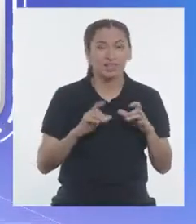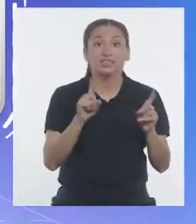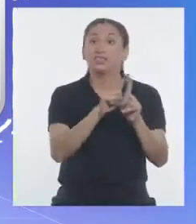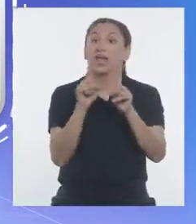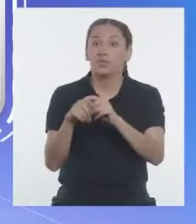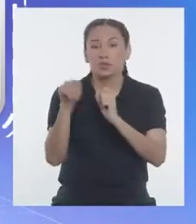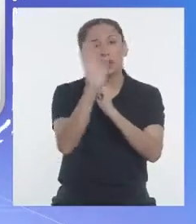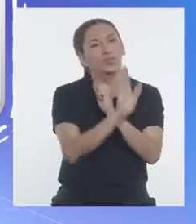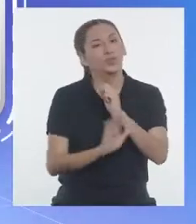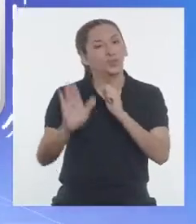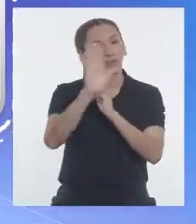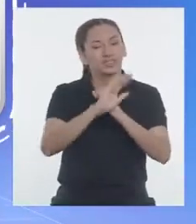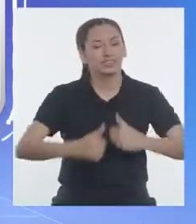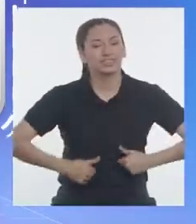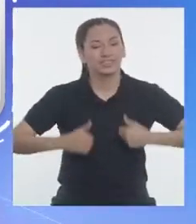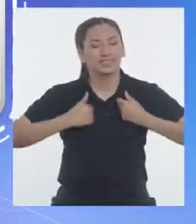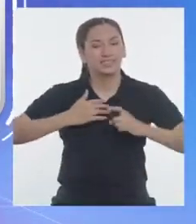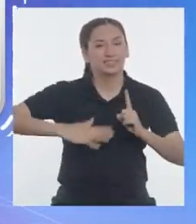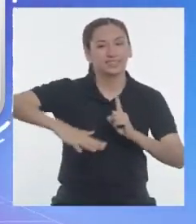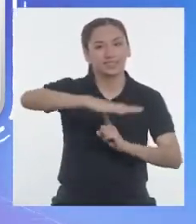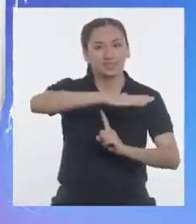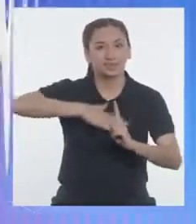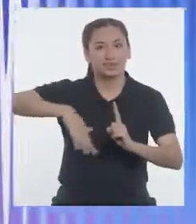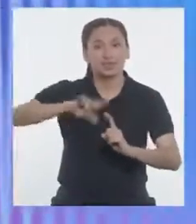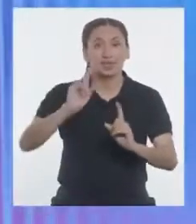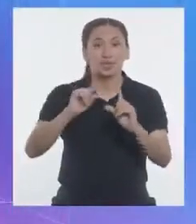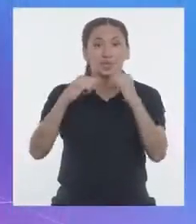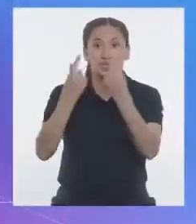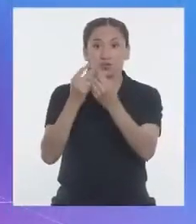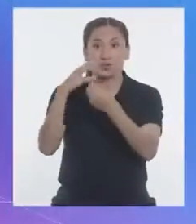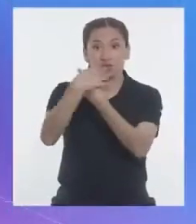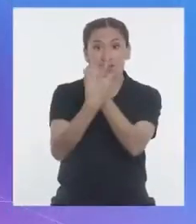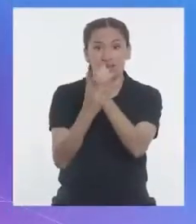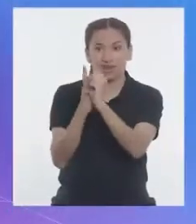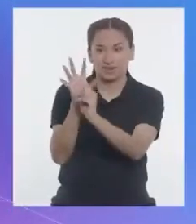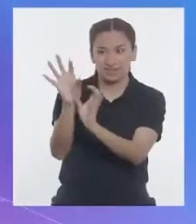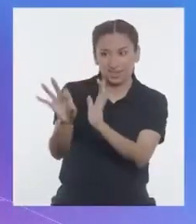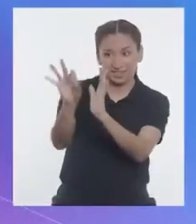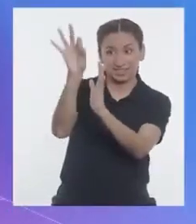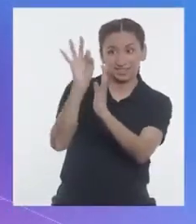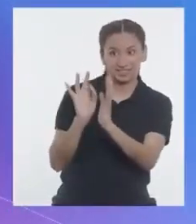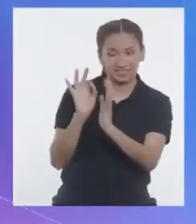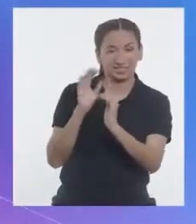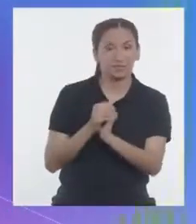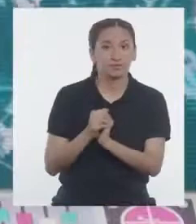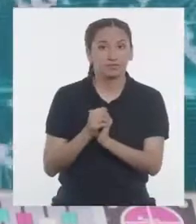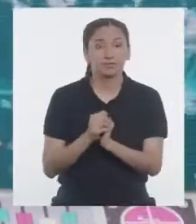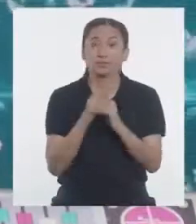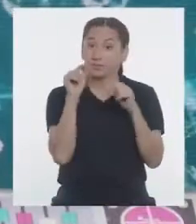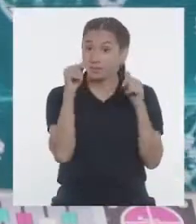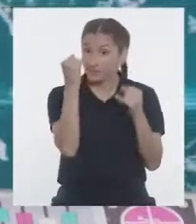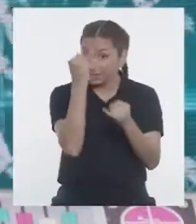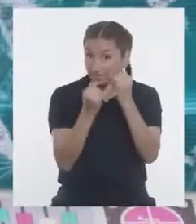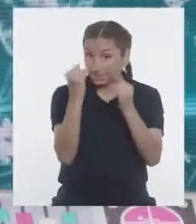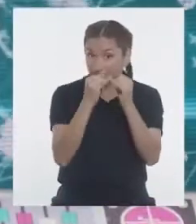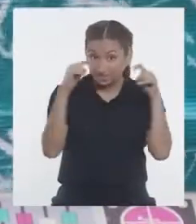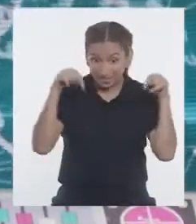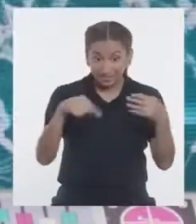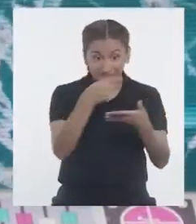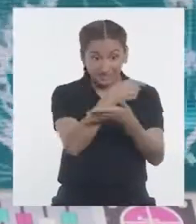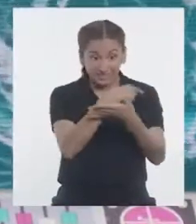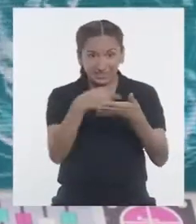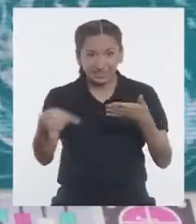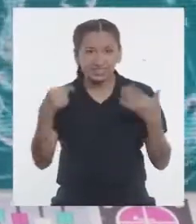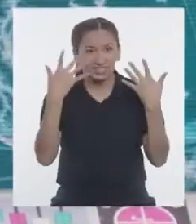la vez, protegen la biodiversidad. El equipo armadillo ha sido elegido. Para terminar esta